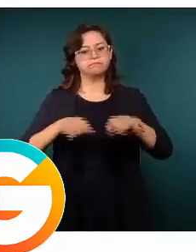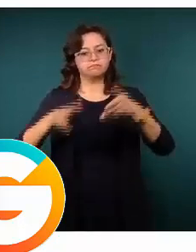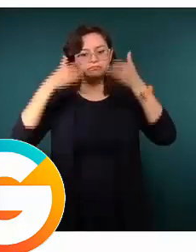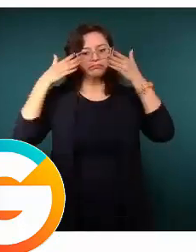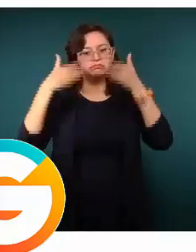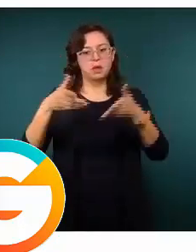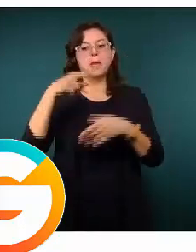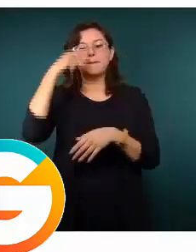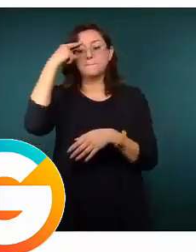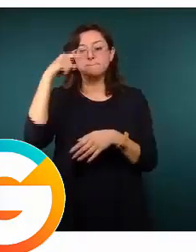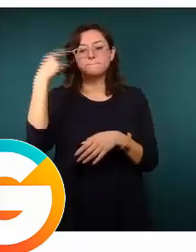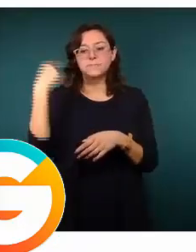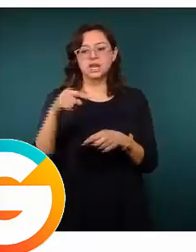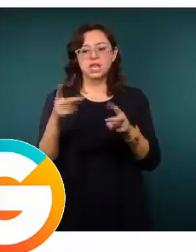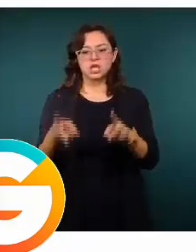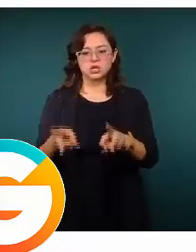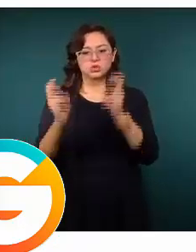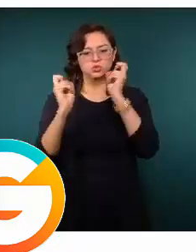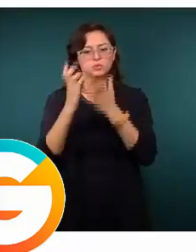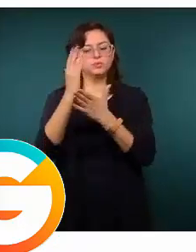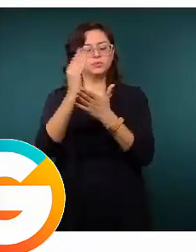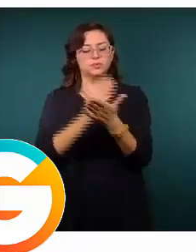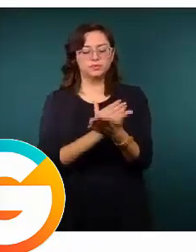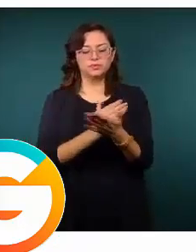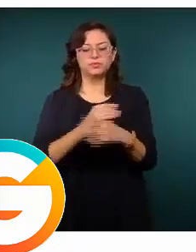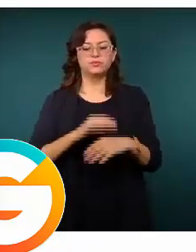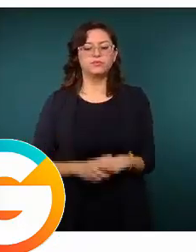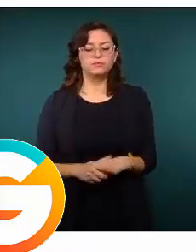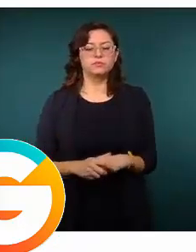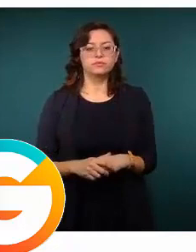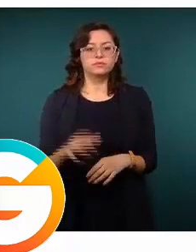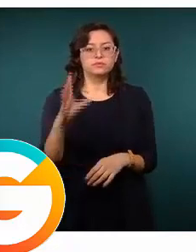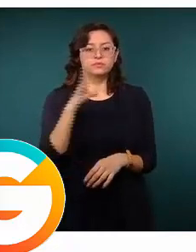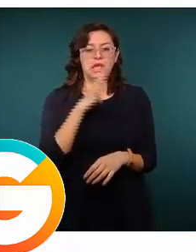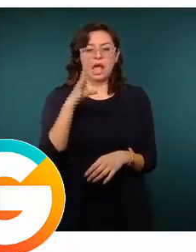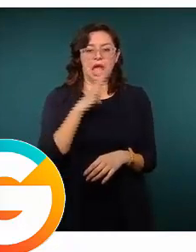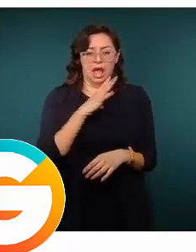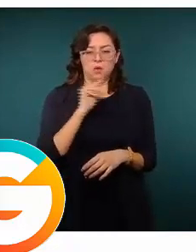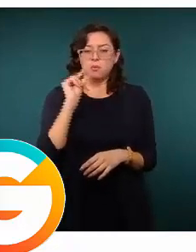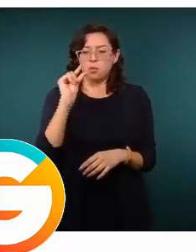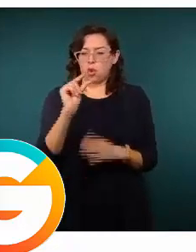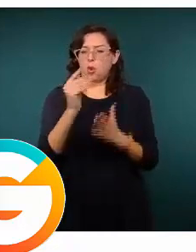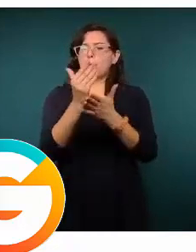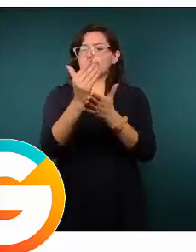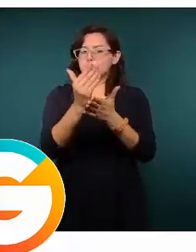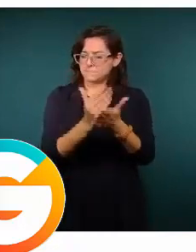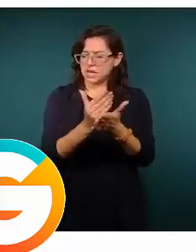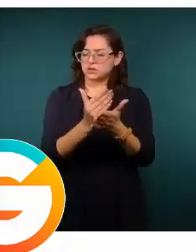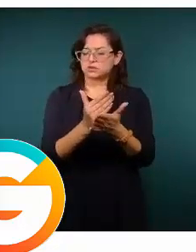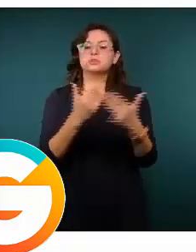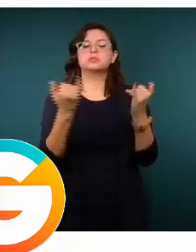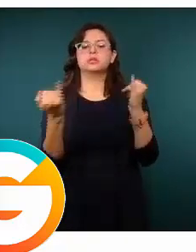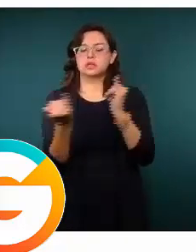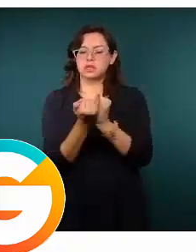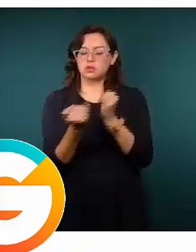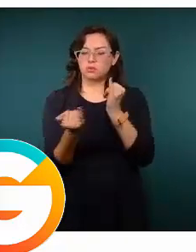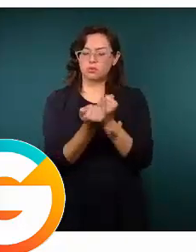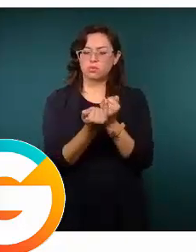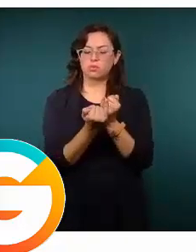para combatir este robo y hay una tendencia ligera a la baja, una tendencia que